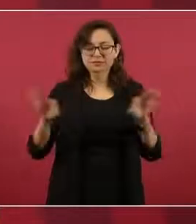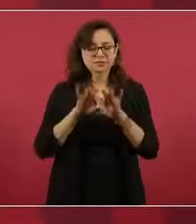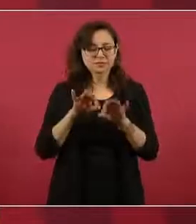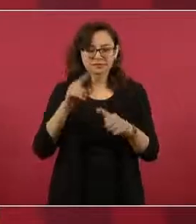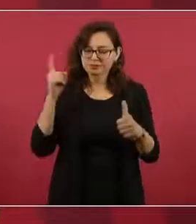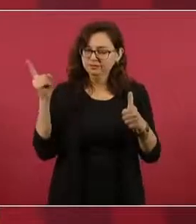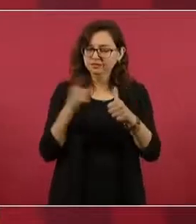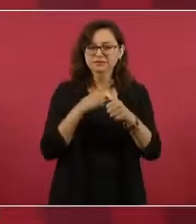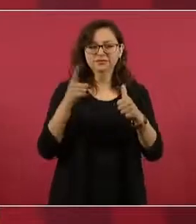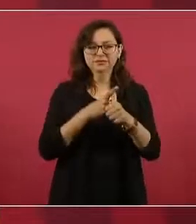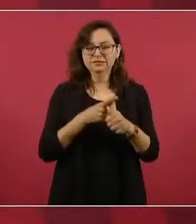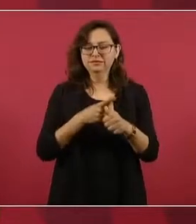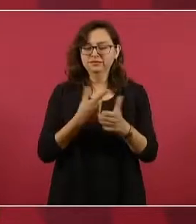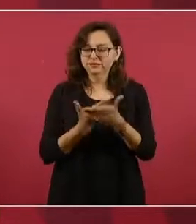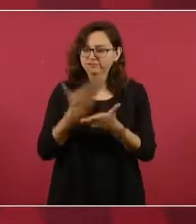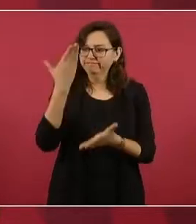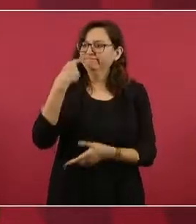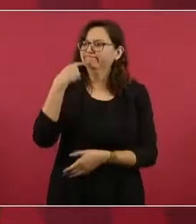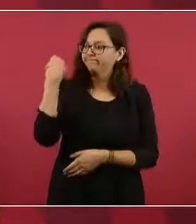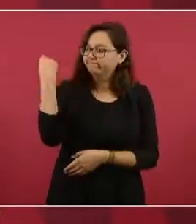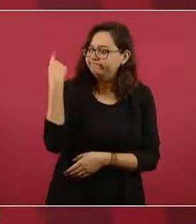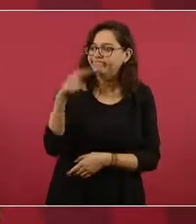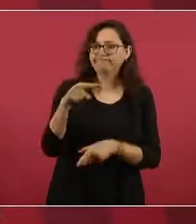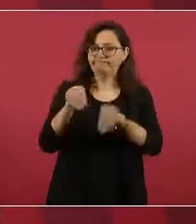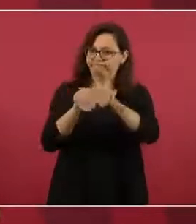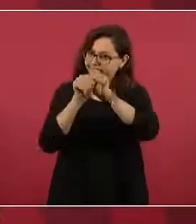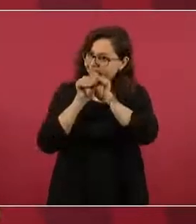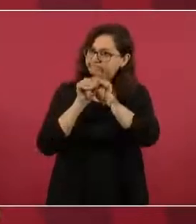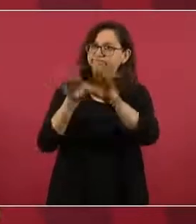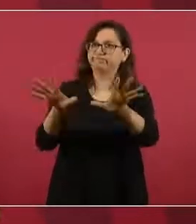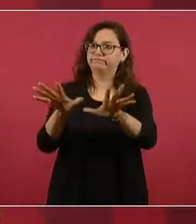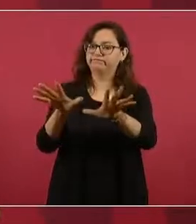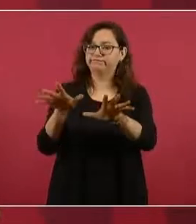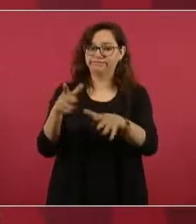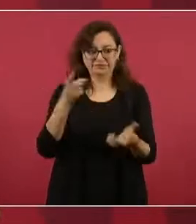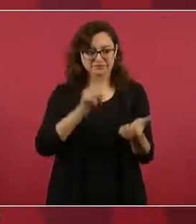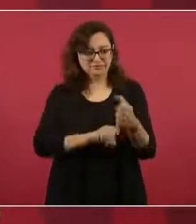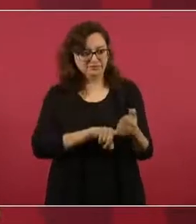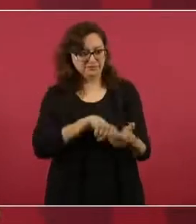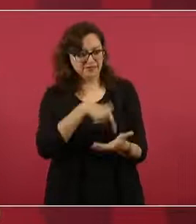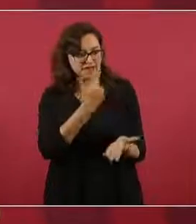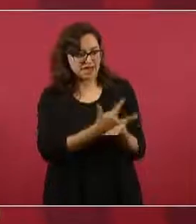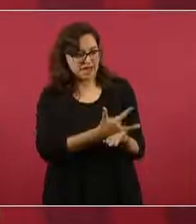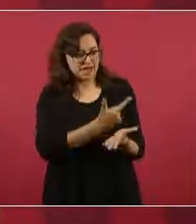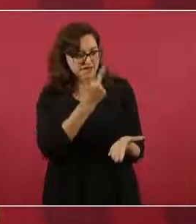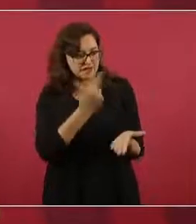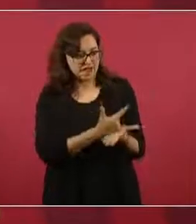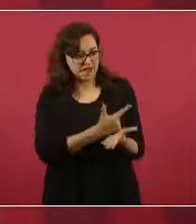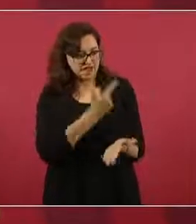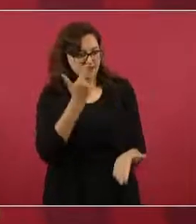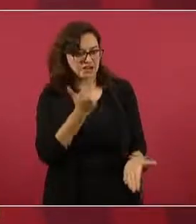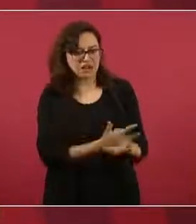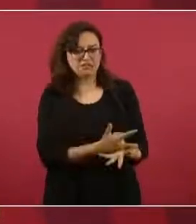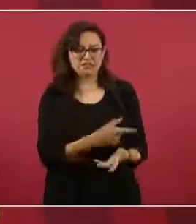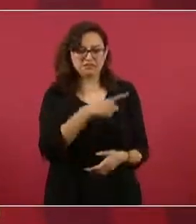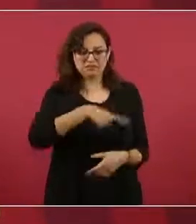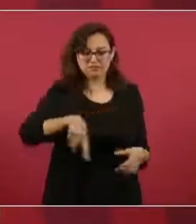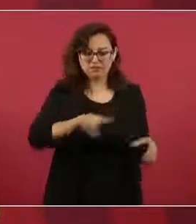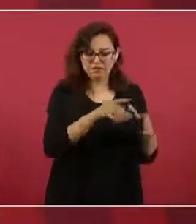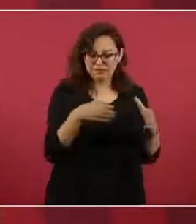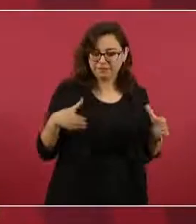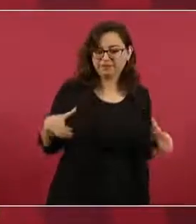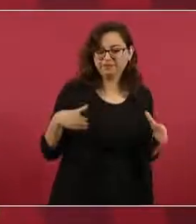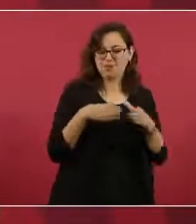gravísima de intromisión, asuntos de gobierno